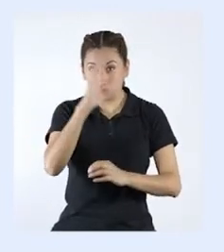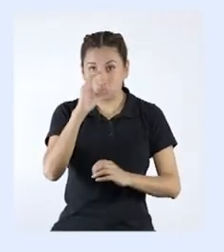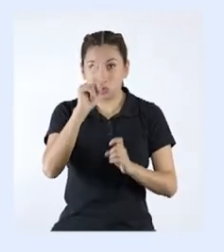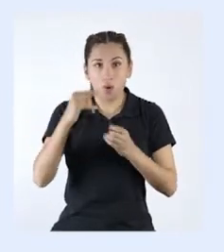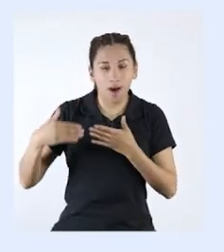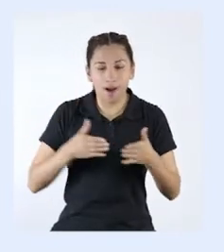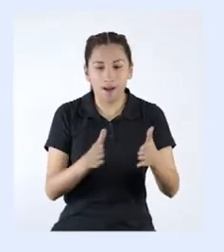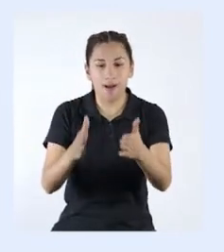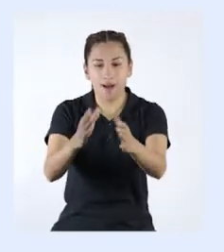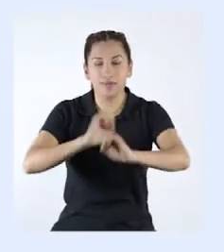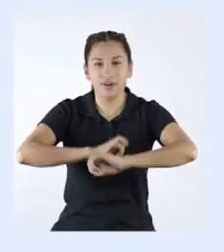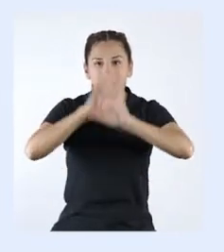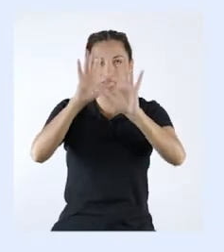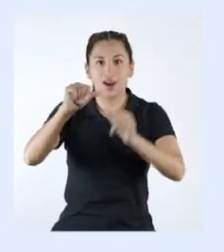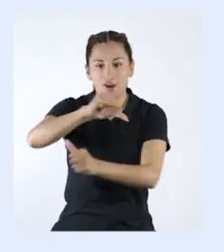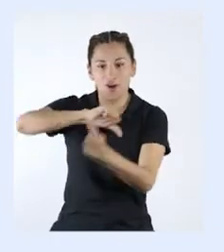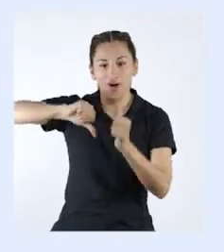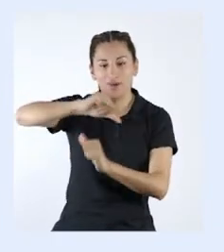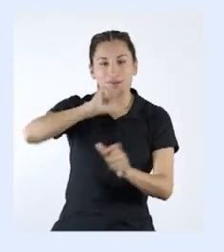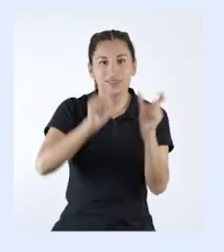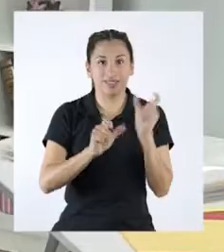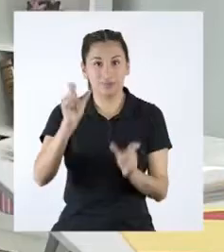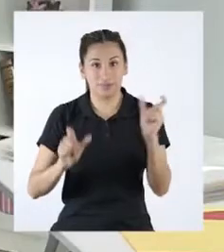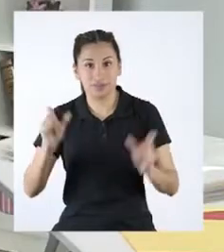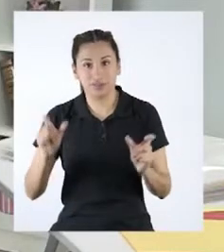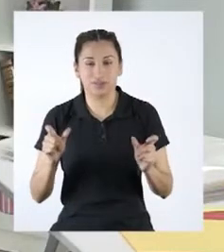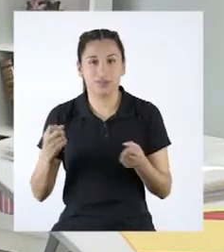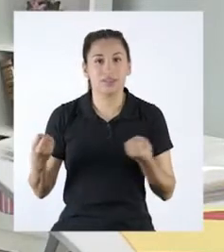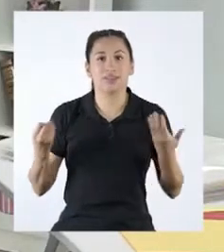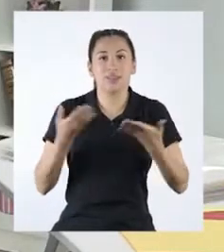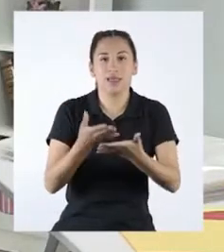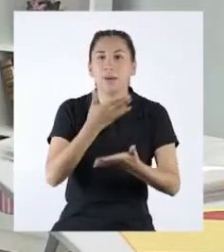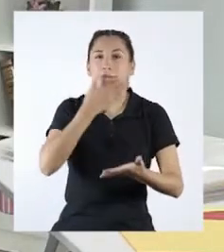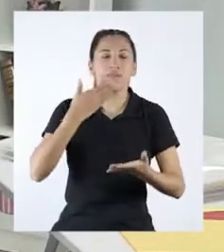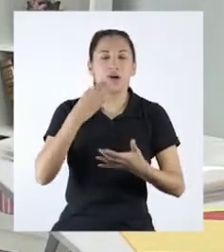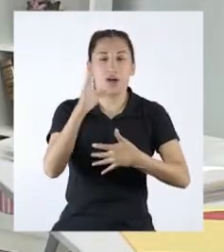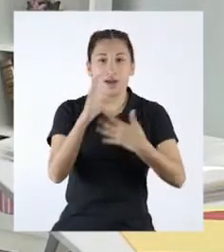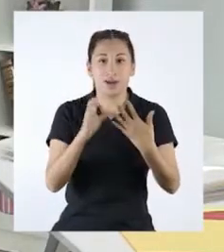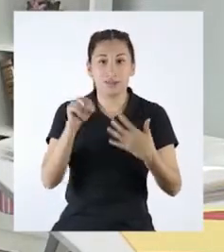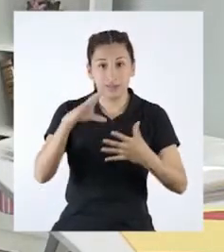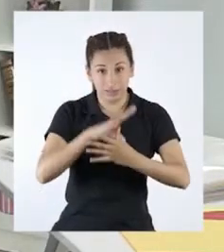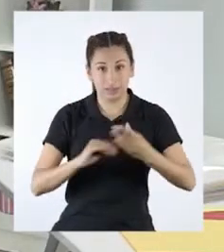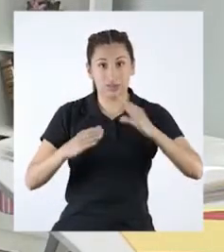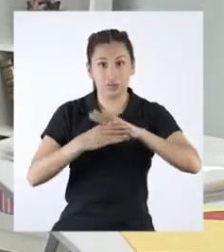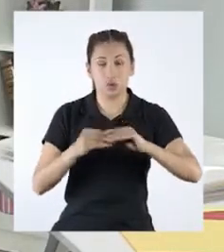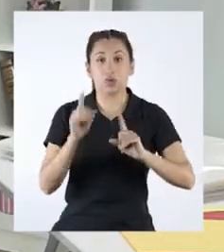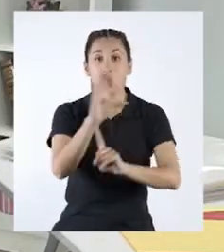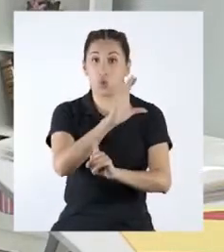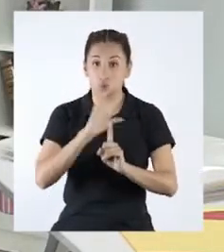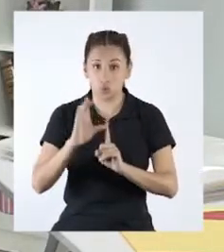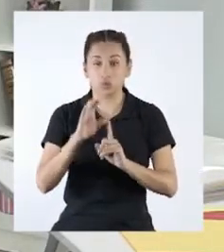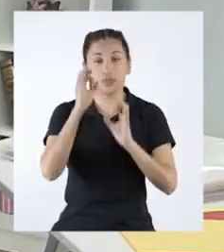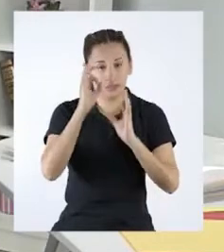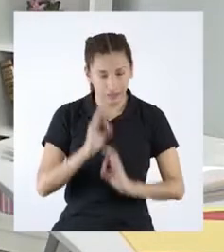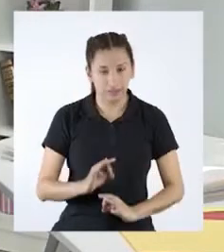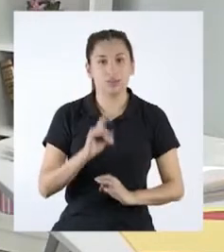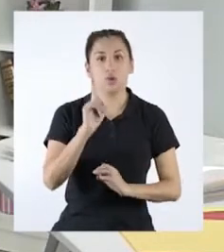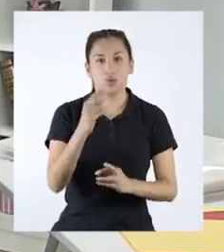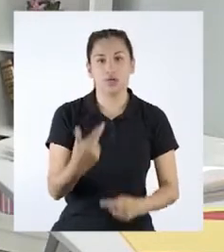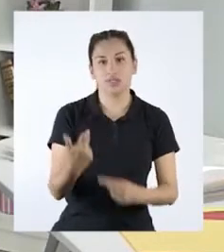claro hacia la convivencia entre personas. Preservar los mejores aspectos de nuestra historia y cultura